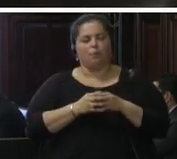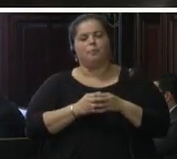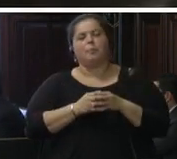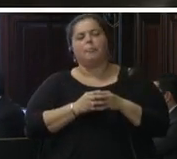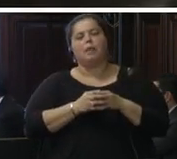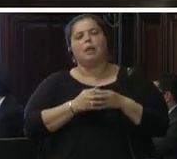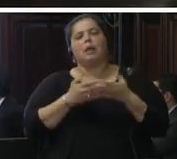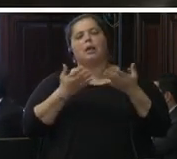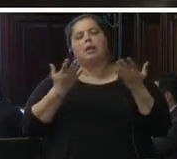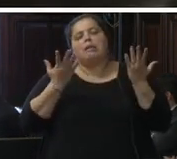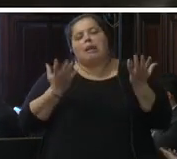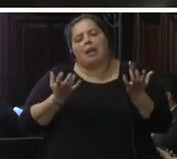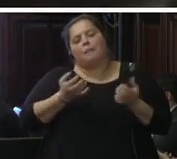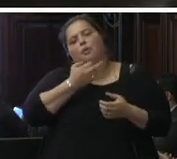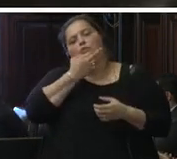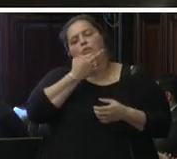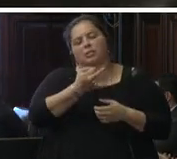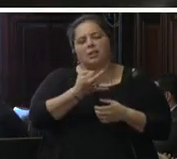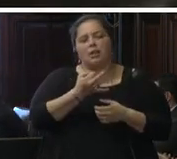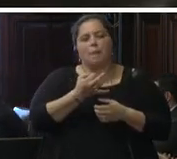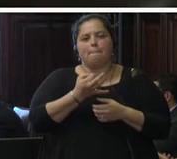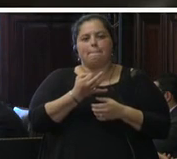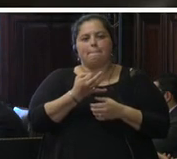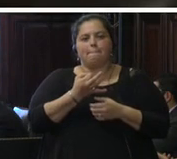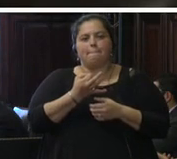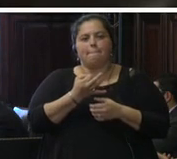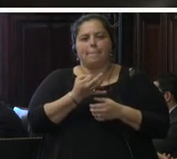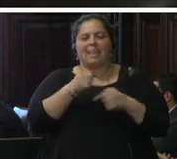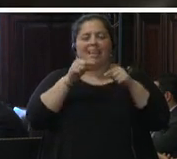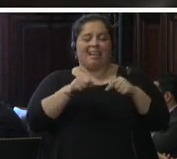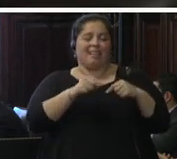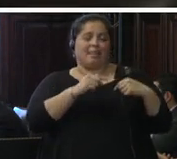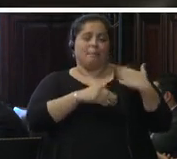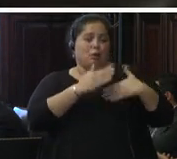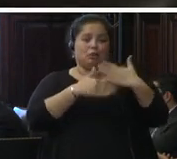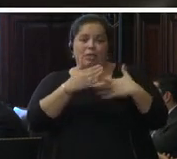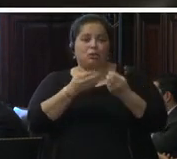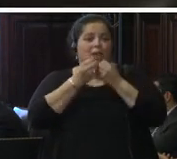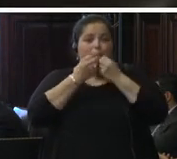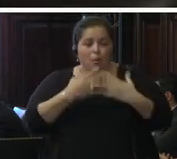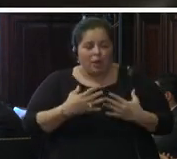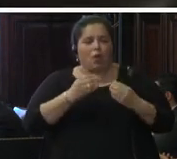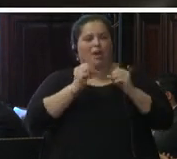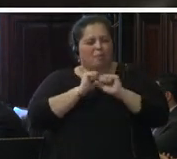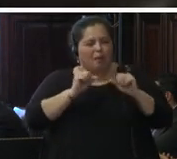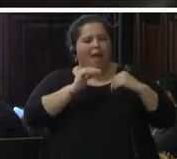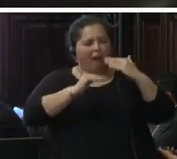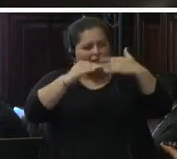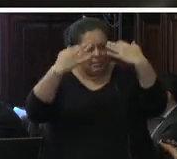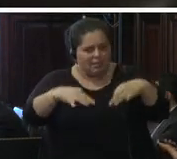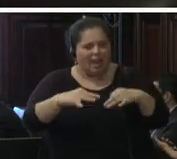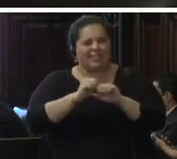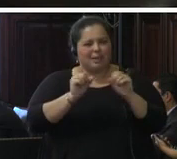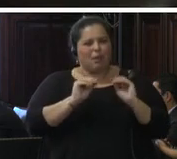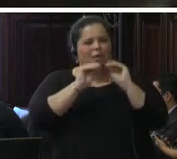y queremos que el proceso sea fructuoso que avance que se implemente